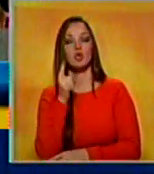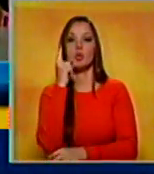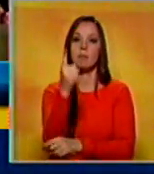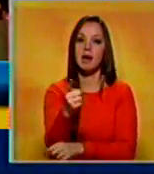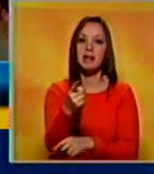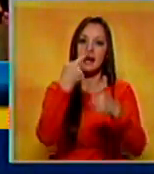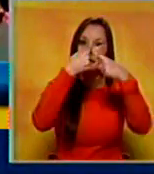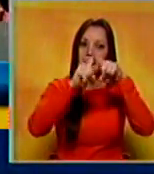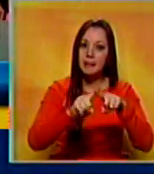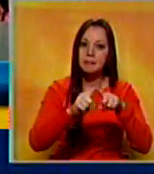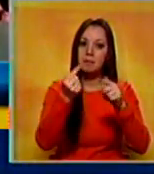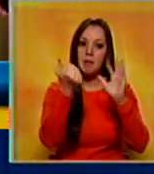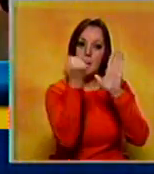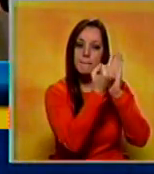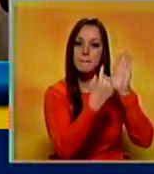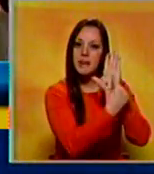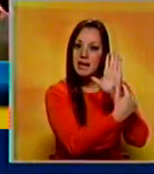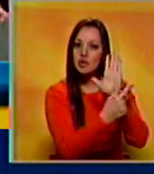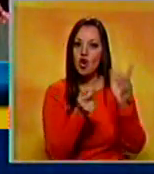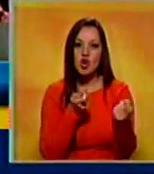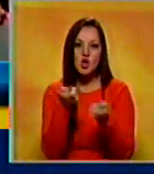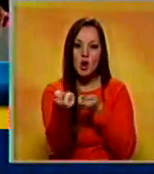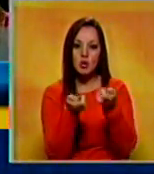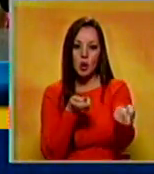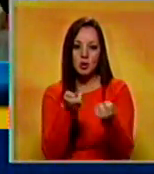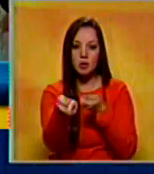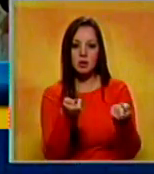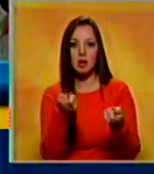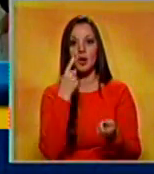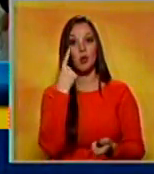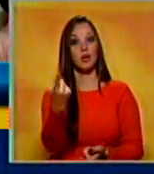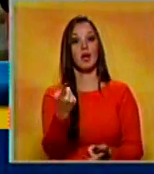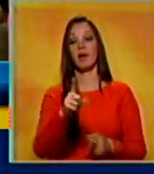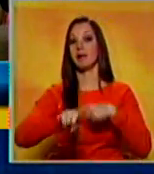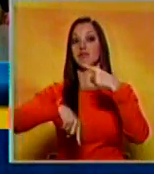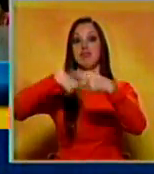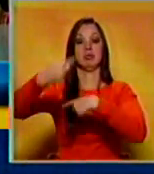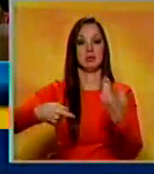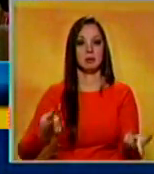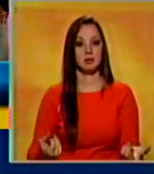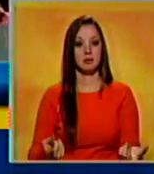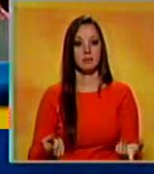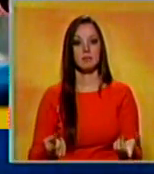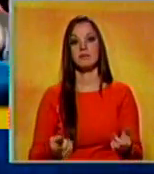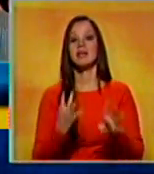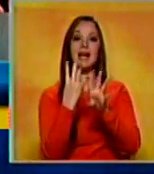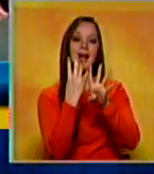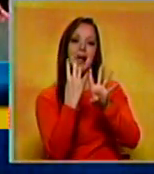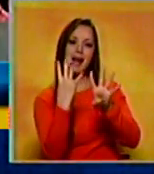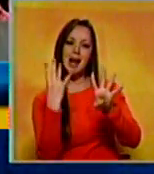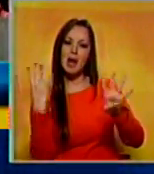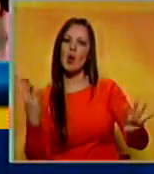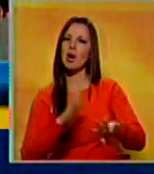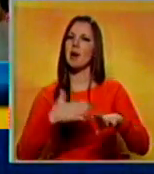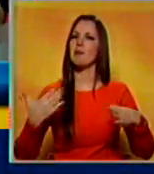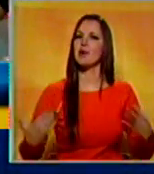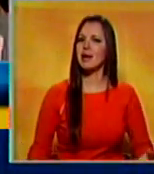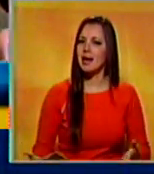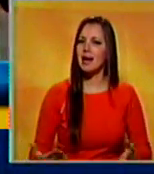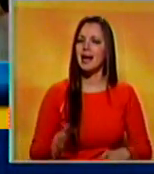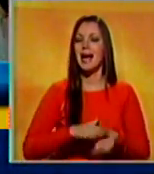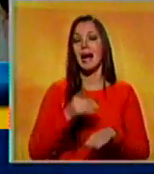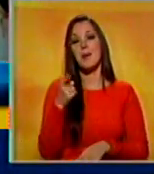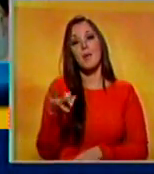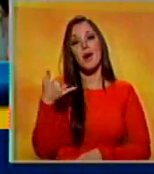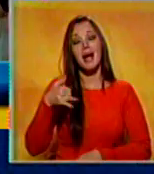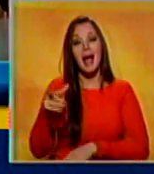controles de ventas, controles de costos, y usted más temprano que tarde va a ver colas. Las colas son inherentes a los controles. Mientras tú tratas de